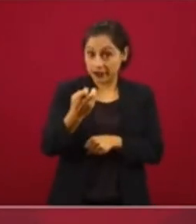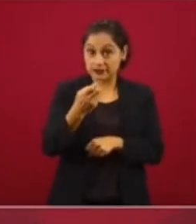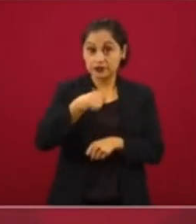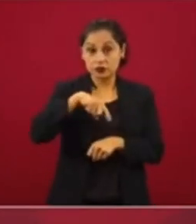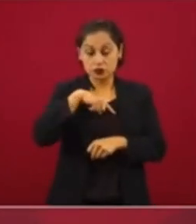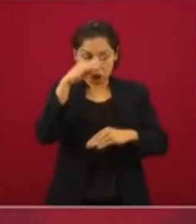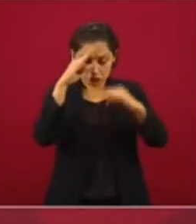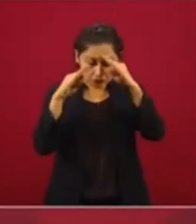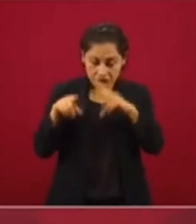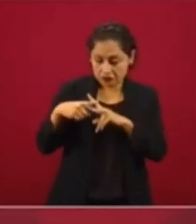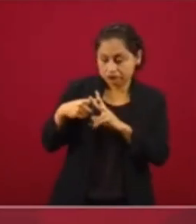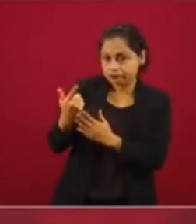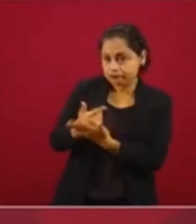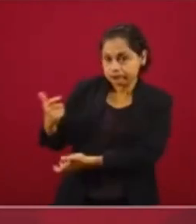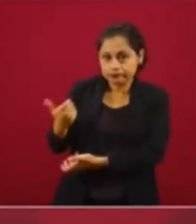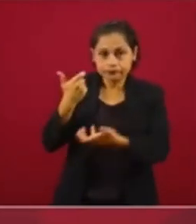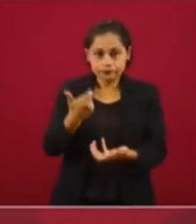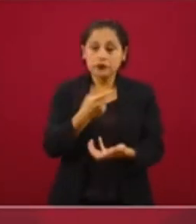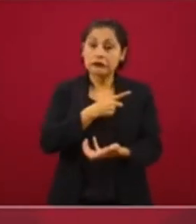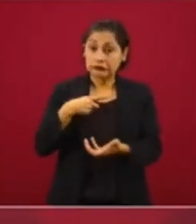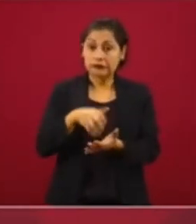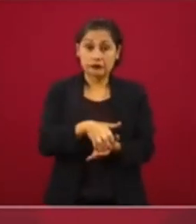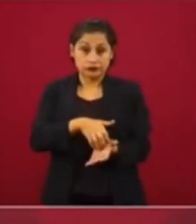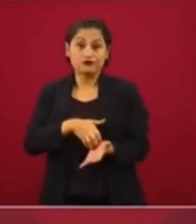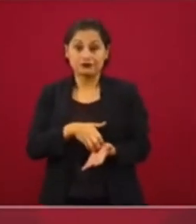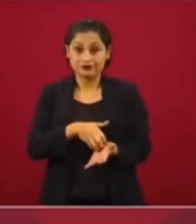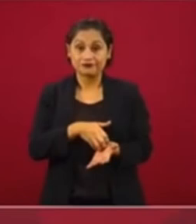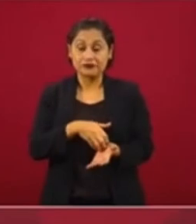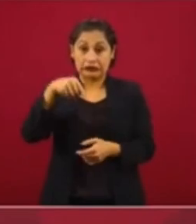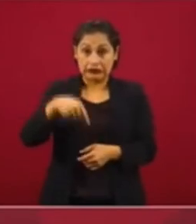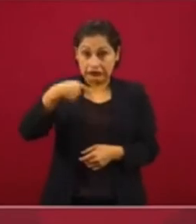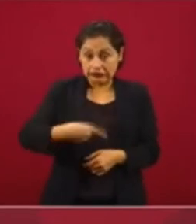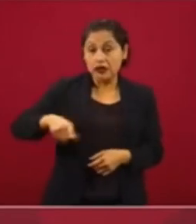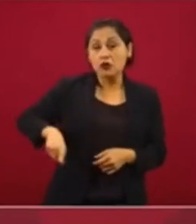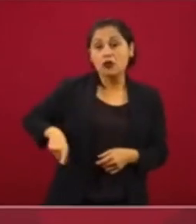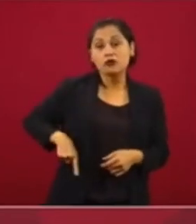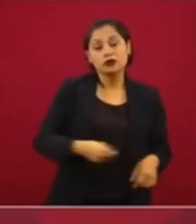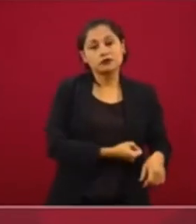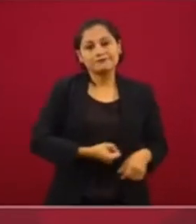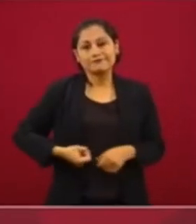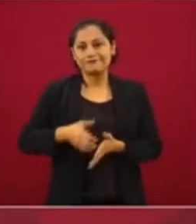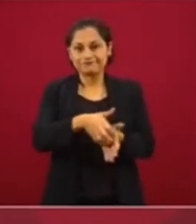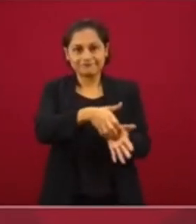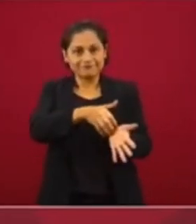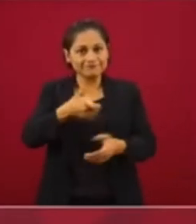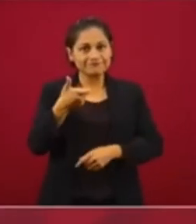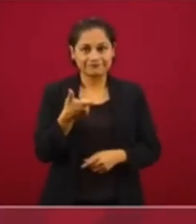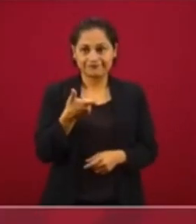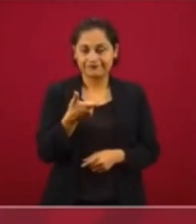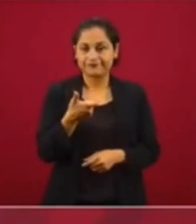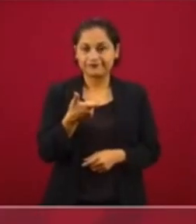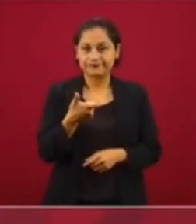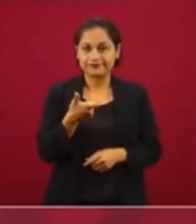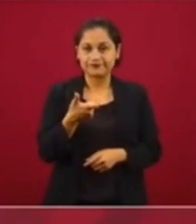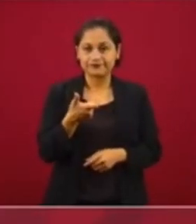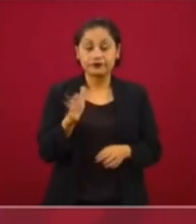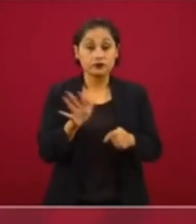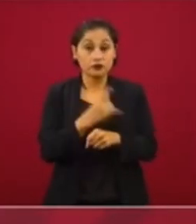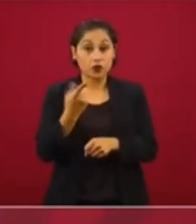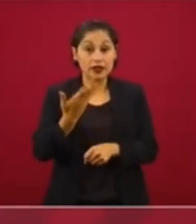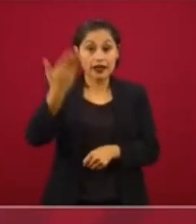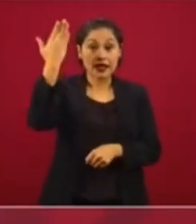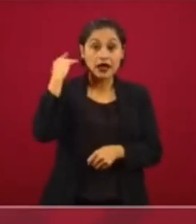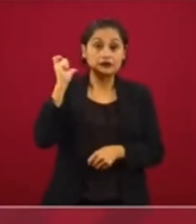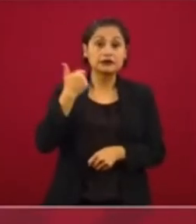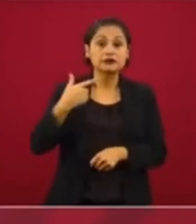presupuesto. Nos estamos apretando el cinturón en el gobierno. Antes solo le pedían que se apretara el cinturón el pueblo,